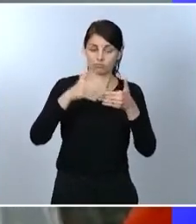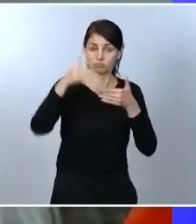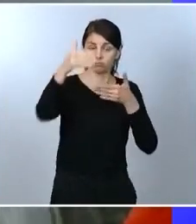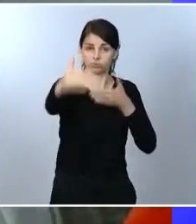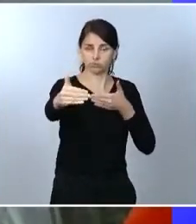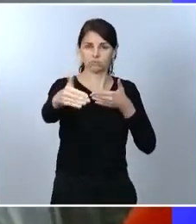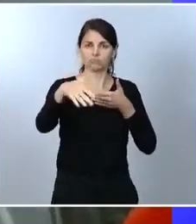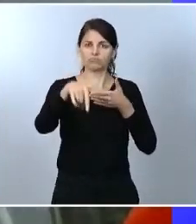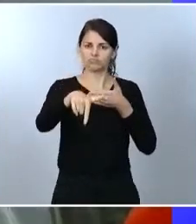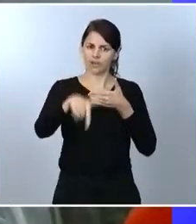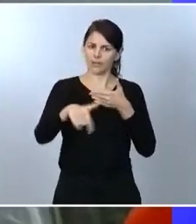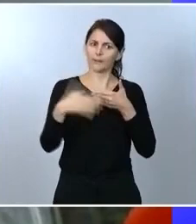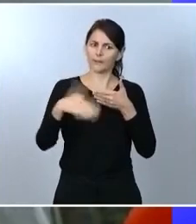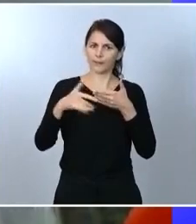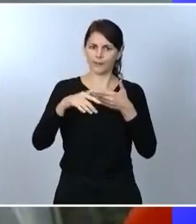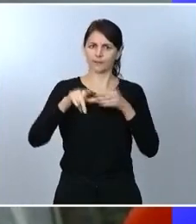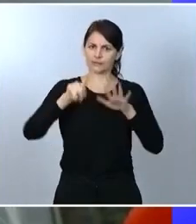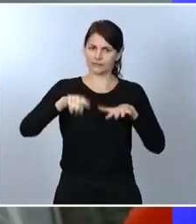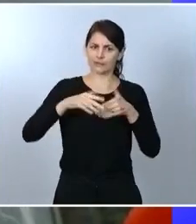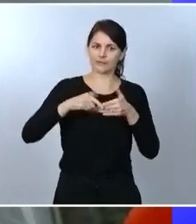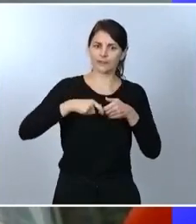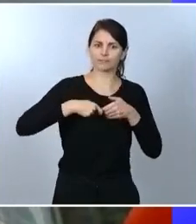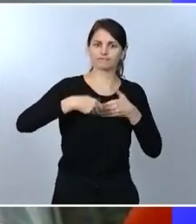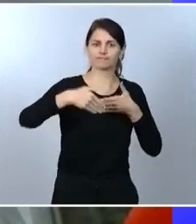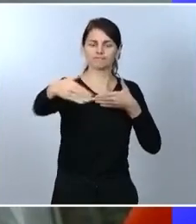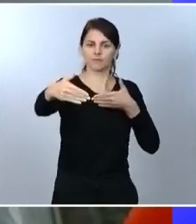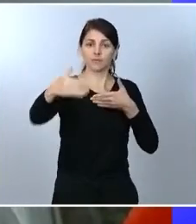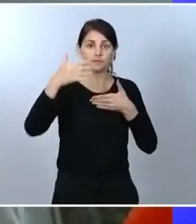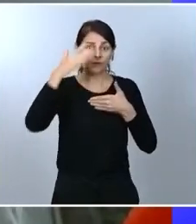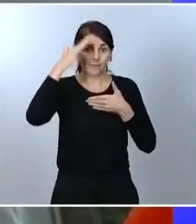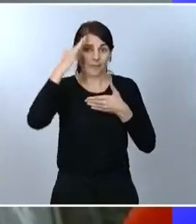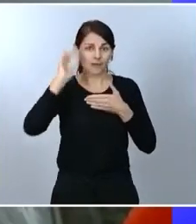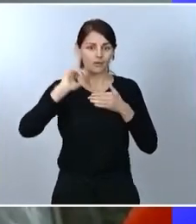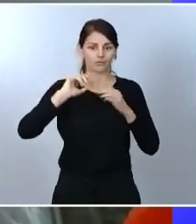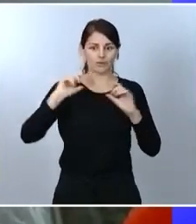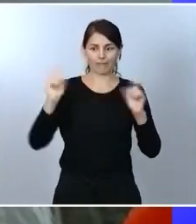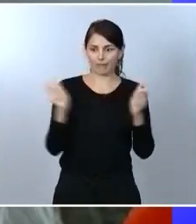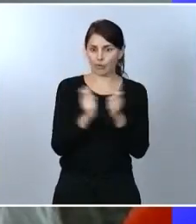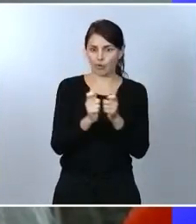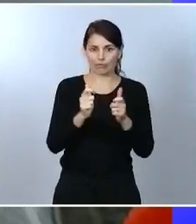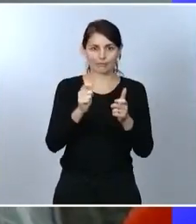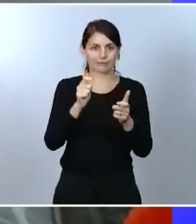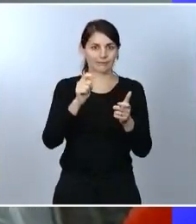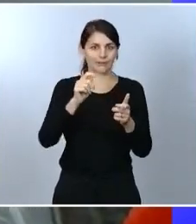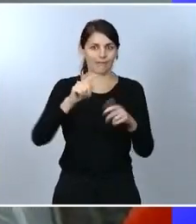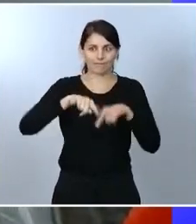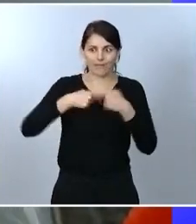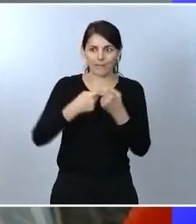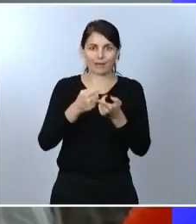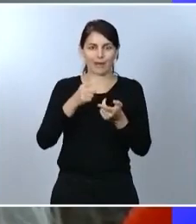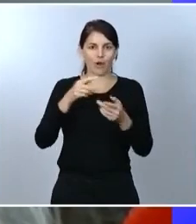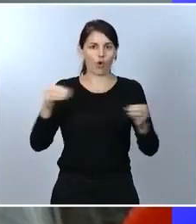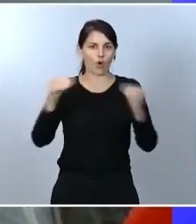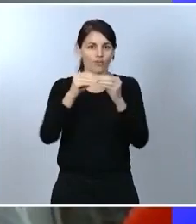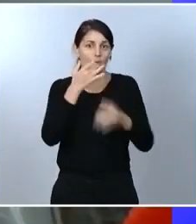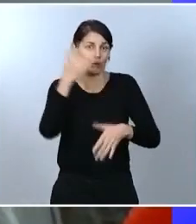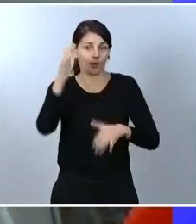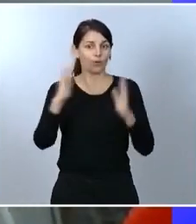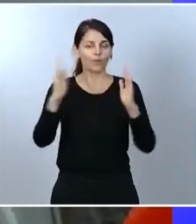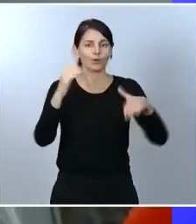significativa de reuniones y encuentros familiares como la Navidad. ¿Qué va a pasar con la Navidad? Se plantean, a lo mejor, en esa época,